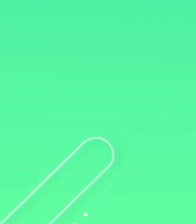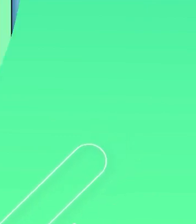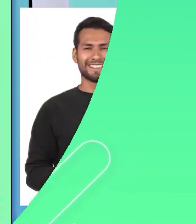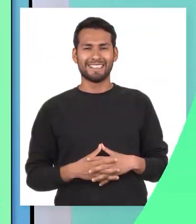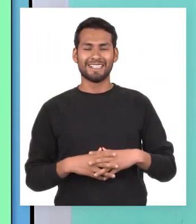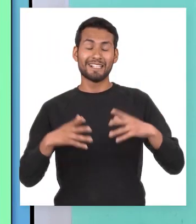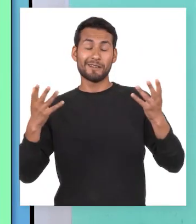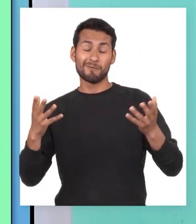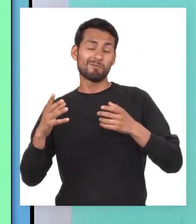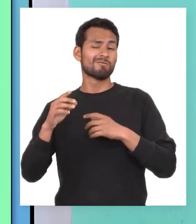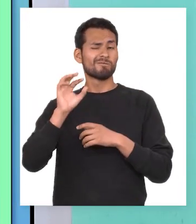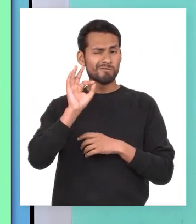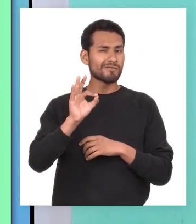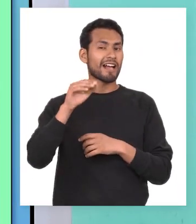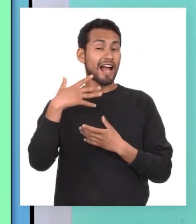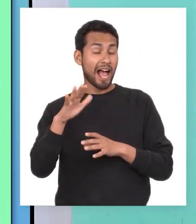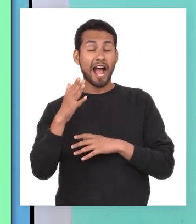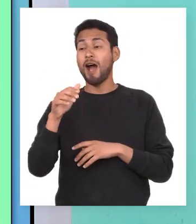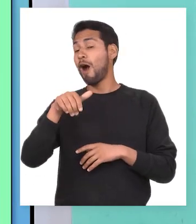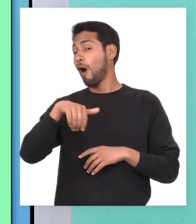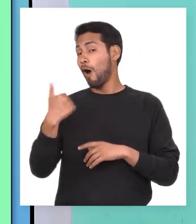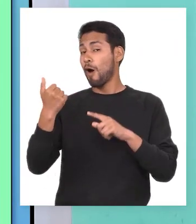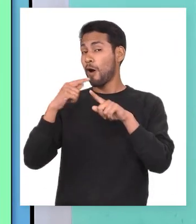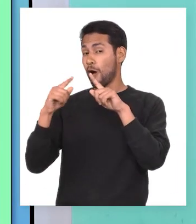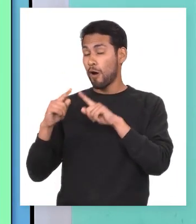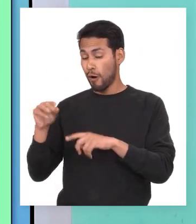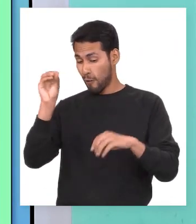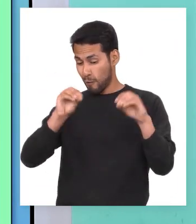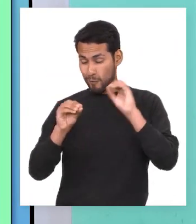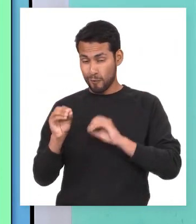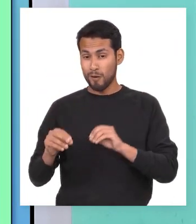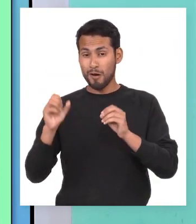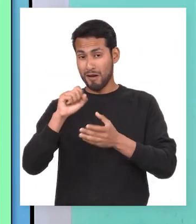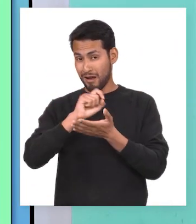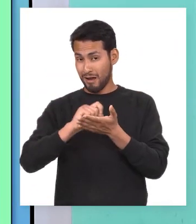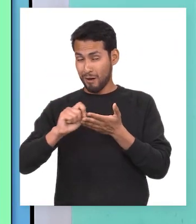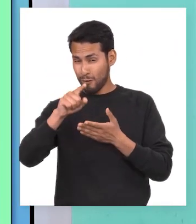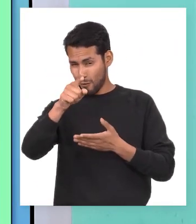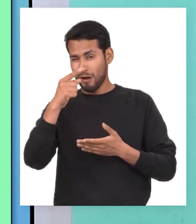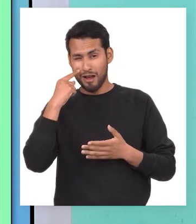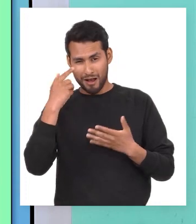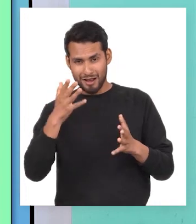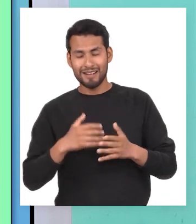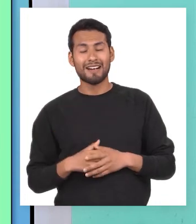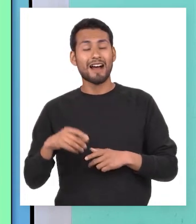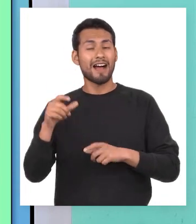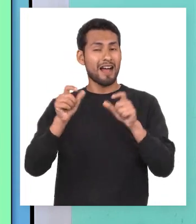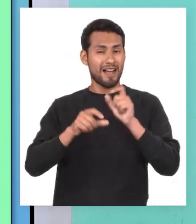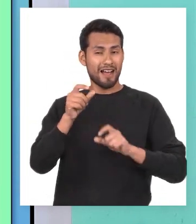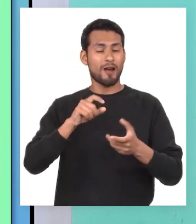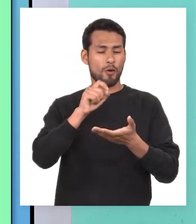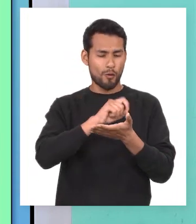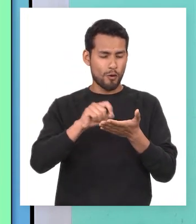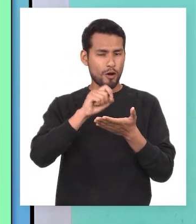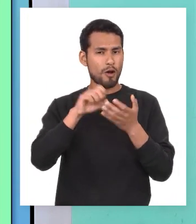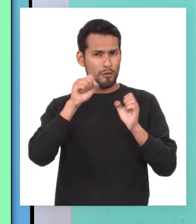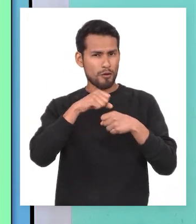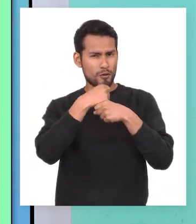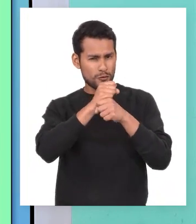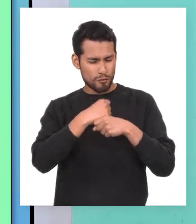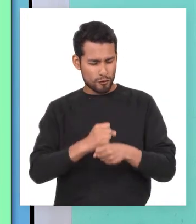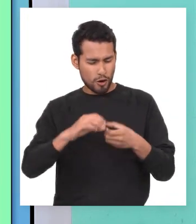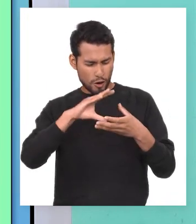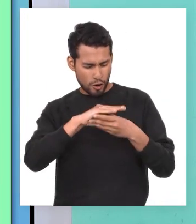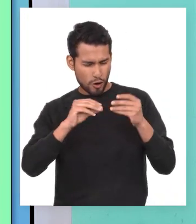Tal y como muchos otros de los recursos que ya conocieron Y que los autores de obras literarias emplean en la construcción de